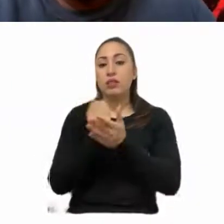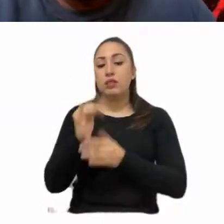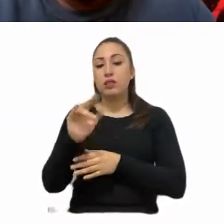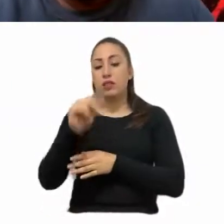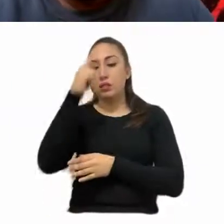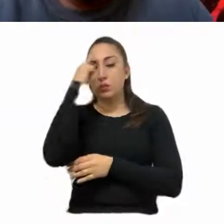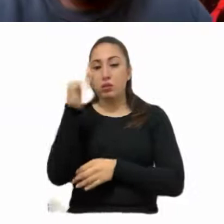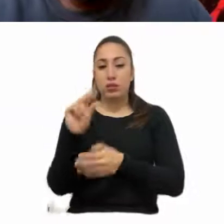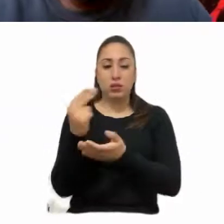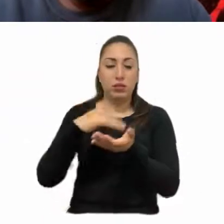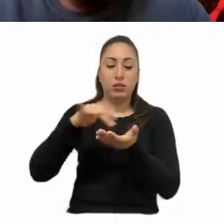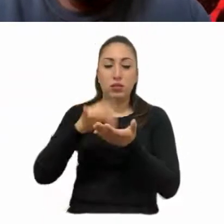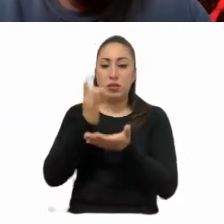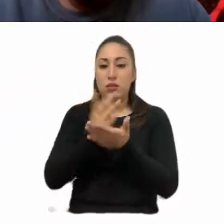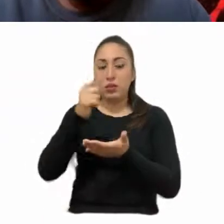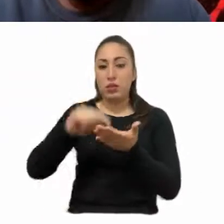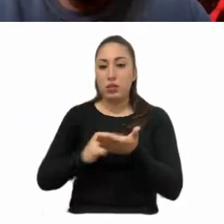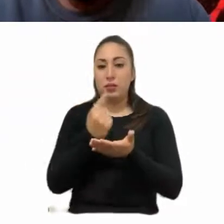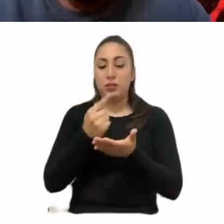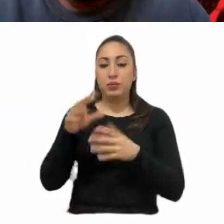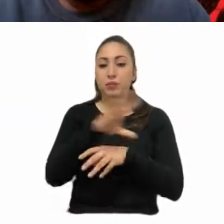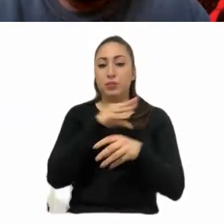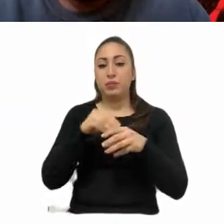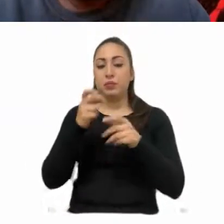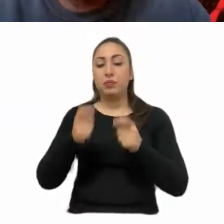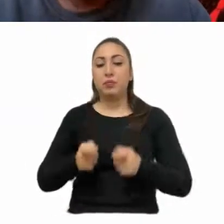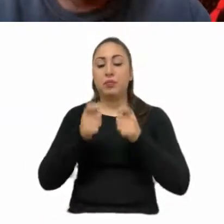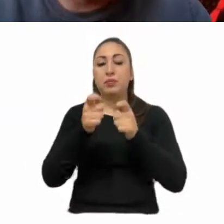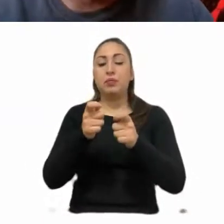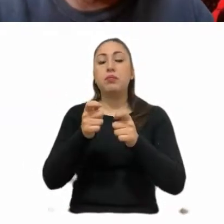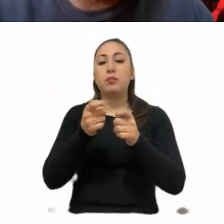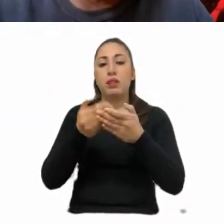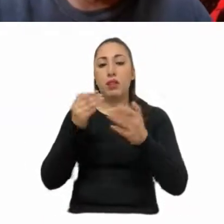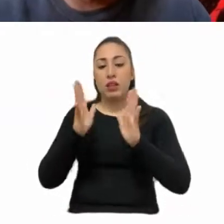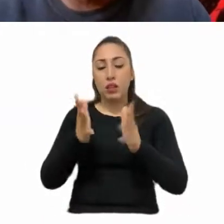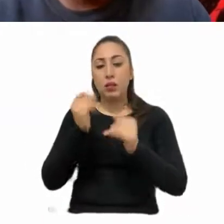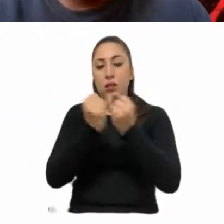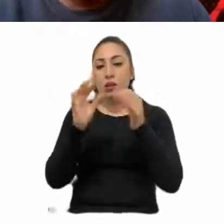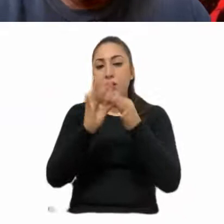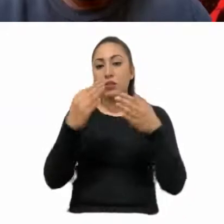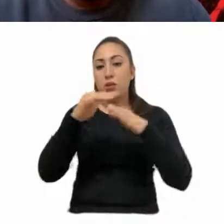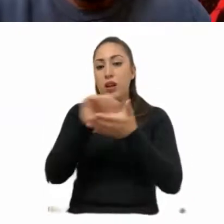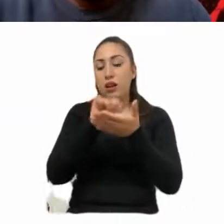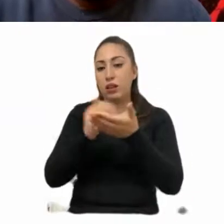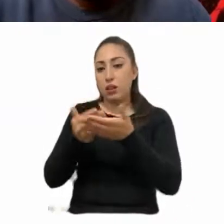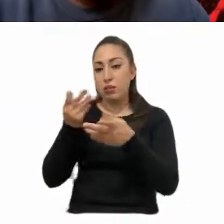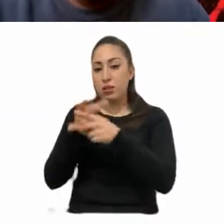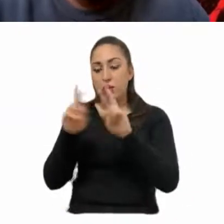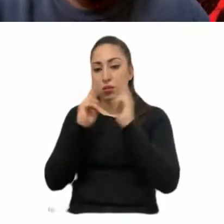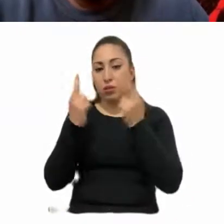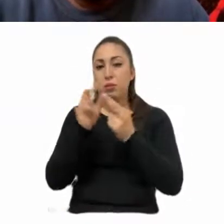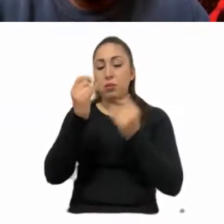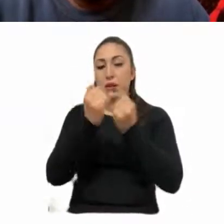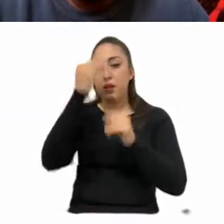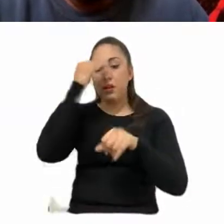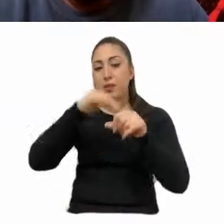su lectura en un solo acto, toda vez que los mismos versan sobre la versión estenográfica y acta de la primera sesión ordinaria y